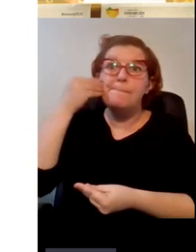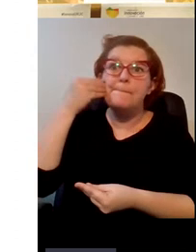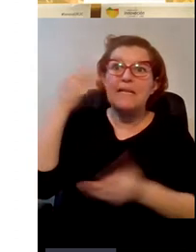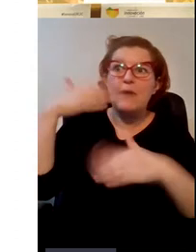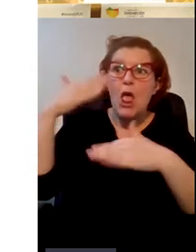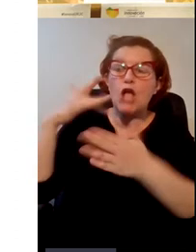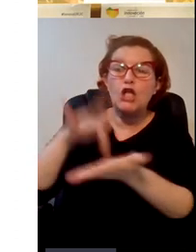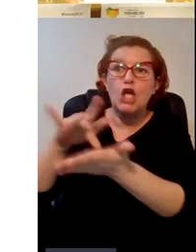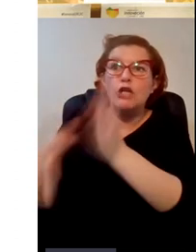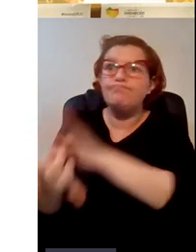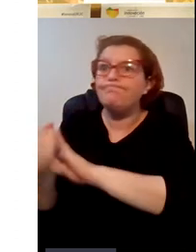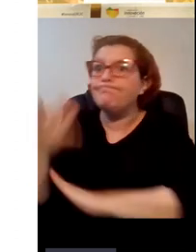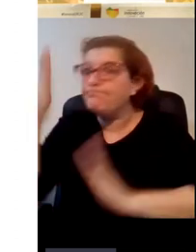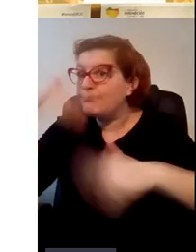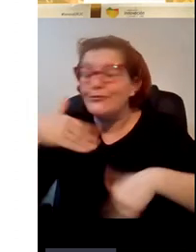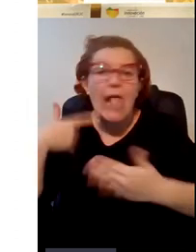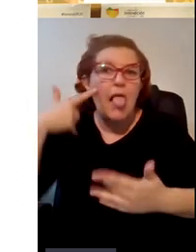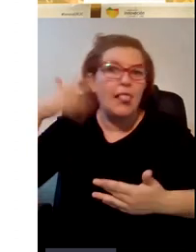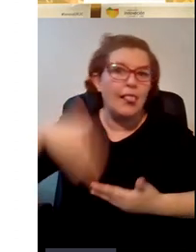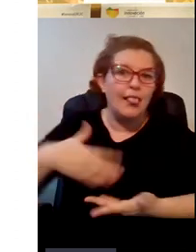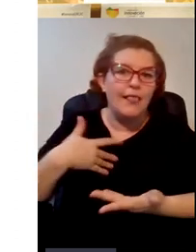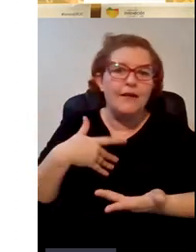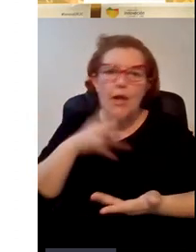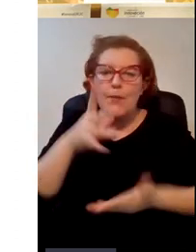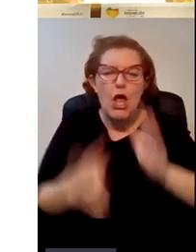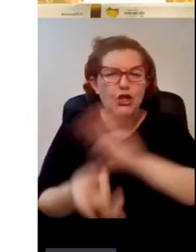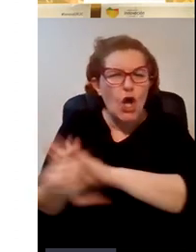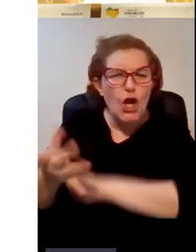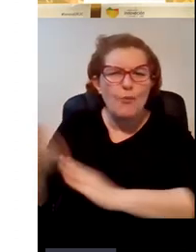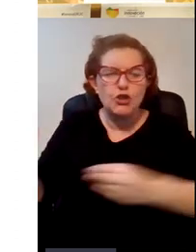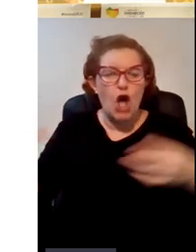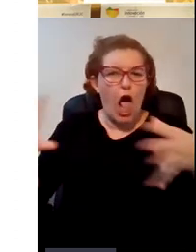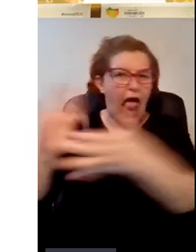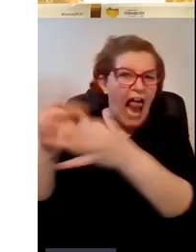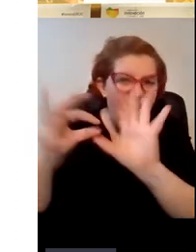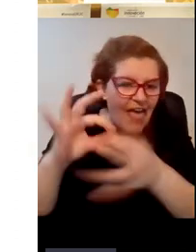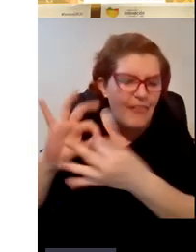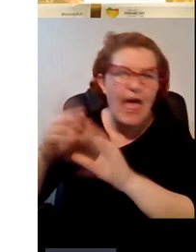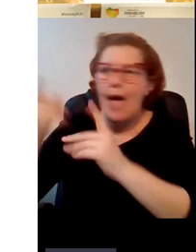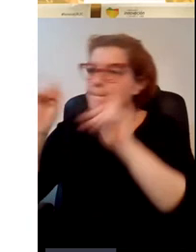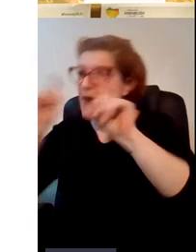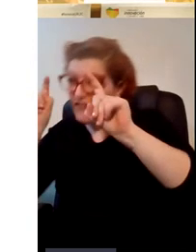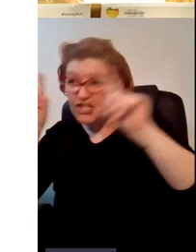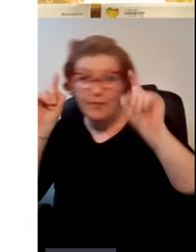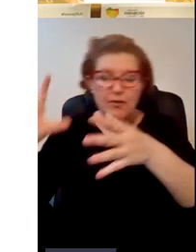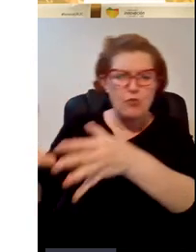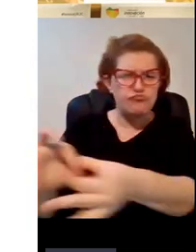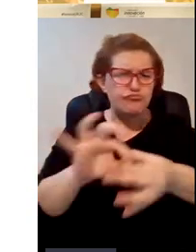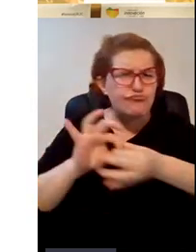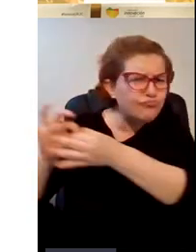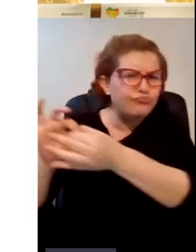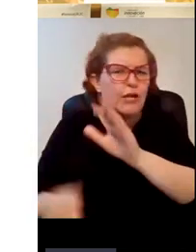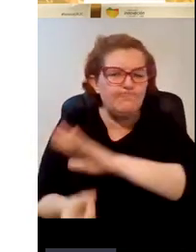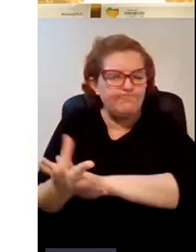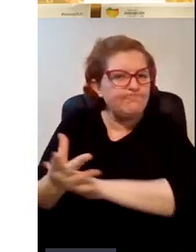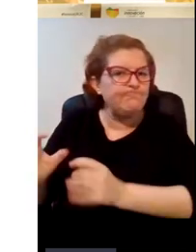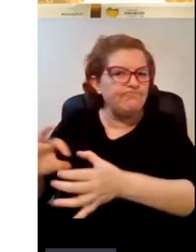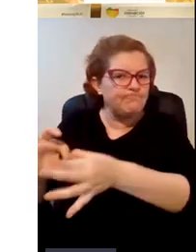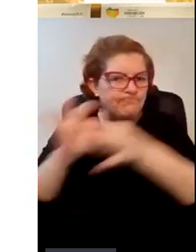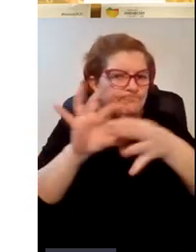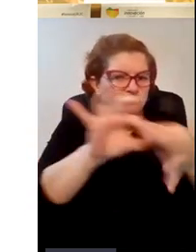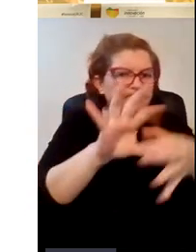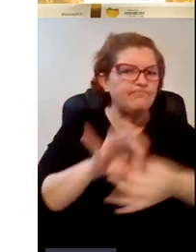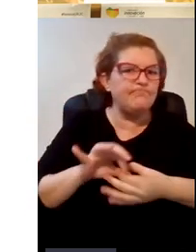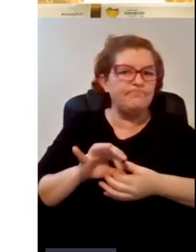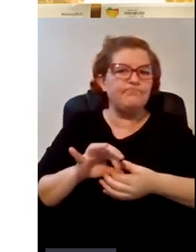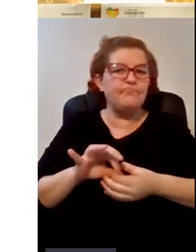tampoco las había pensado mucho pero surgieron muchas alianzas con profesores que hicieron el curso y que oye pues chérez se podría hacer esto se